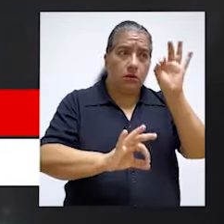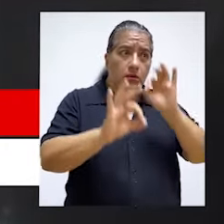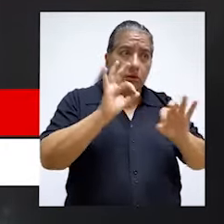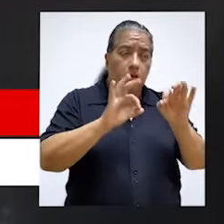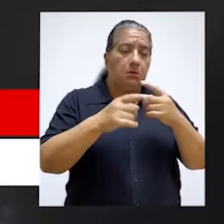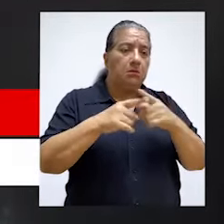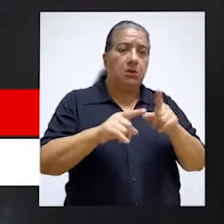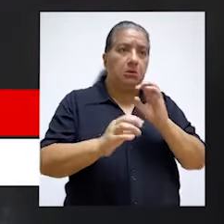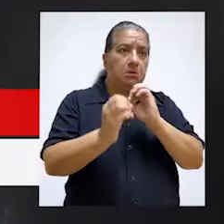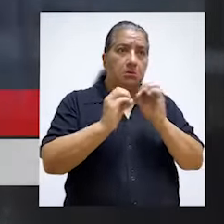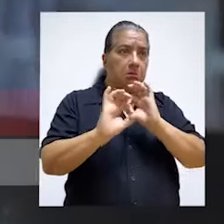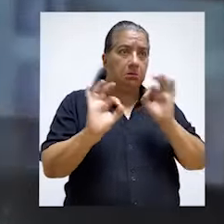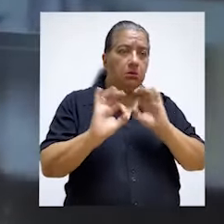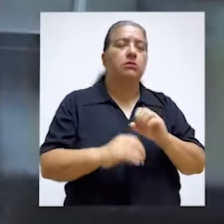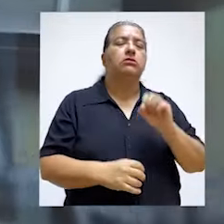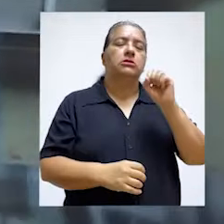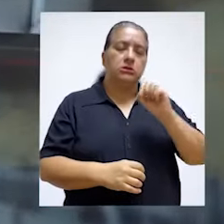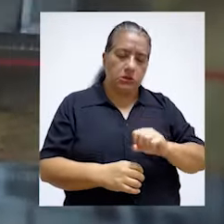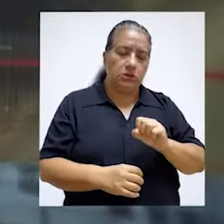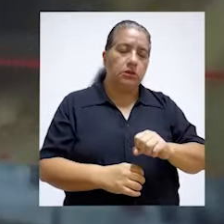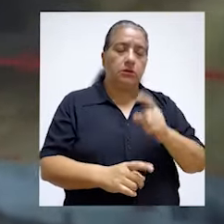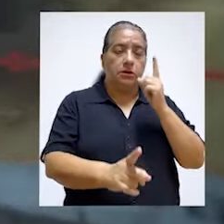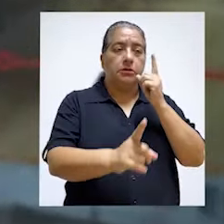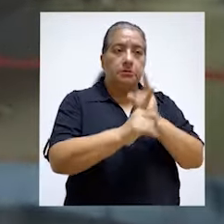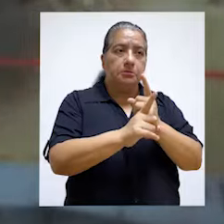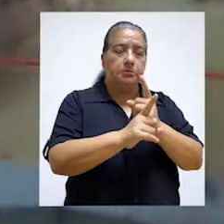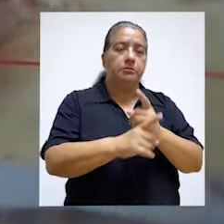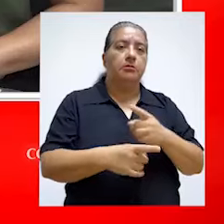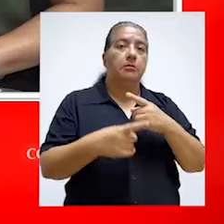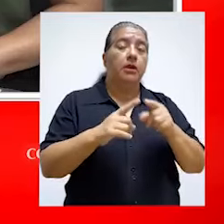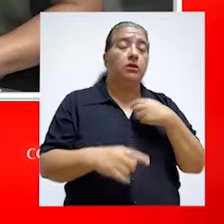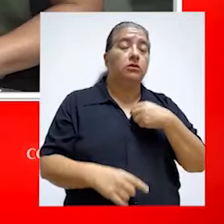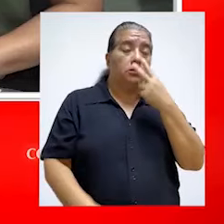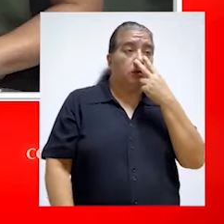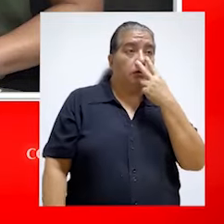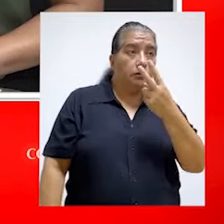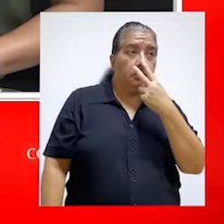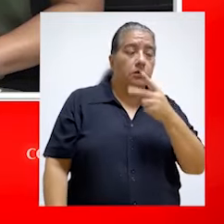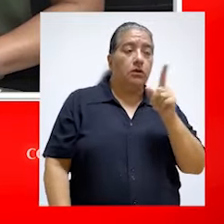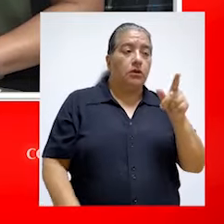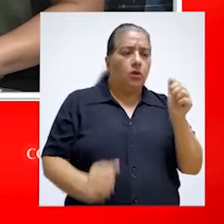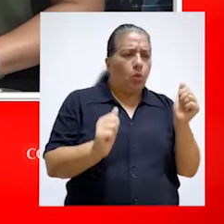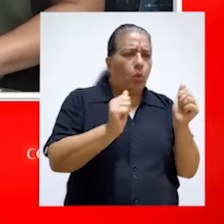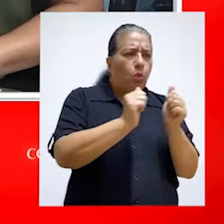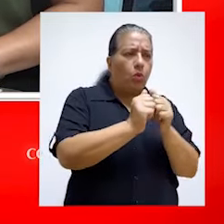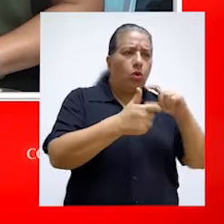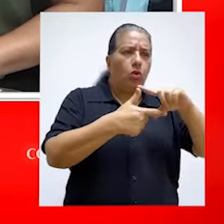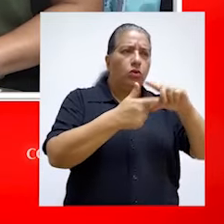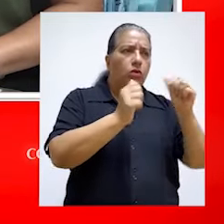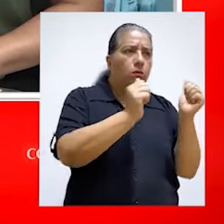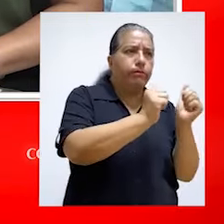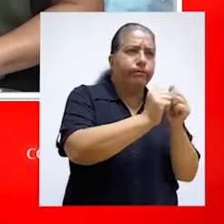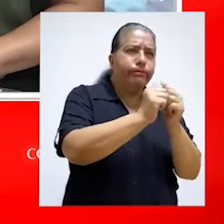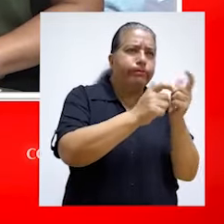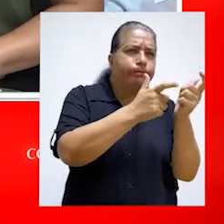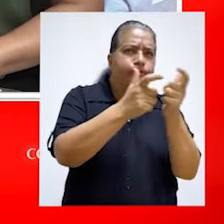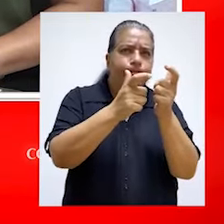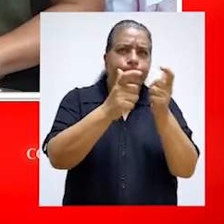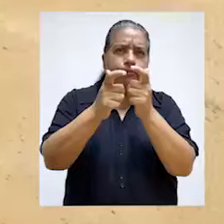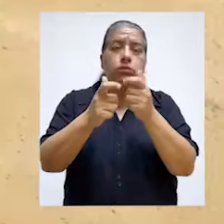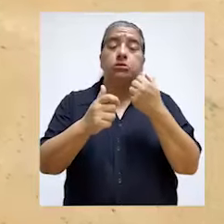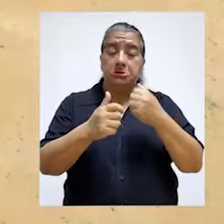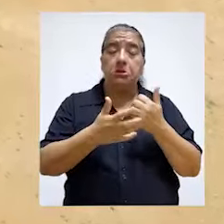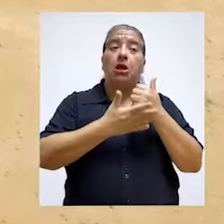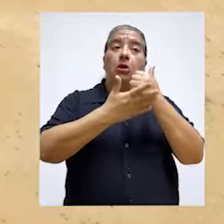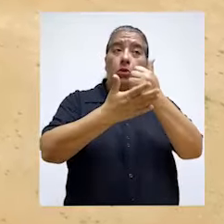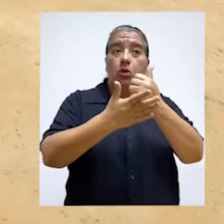comento, de cerca de más de 11 mil proyectos, que a la fecha tienen más de tres años, a noviembre del año pasado teníamos 45 mil.